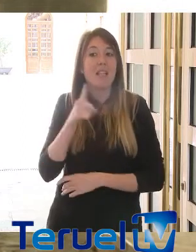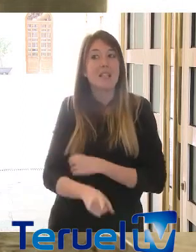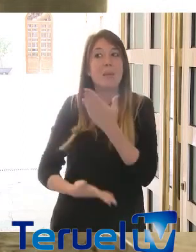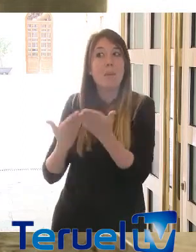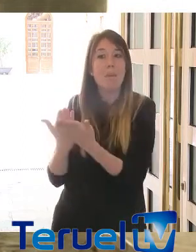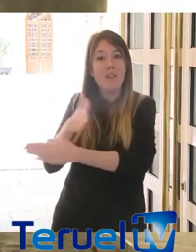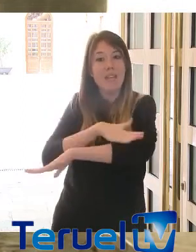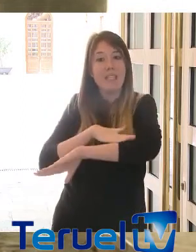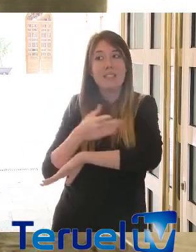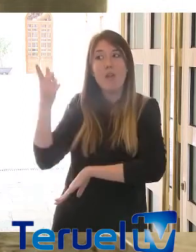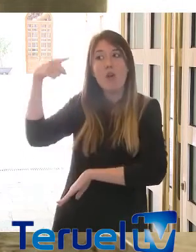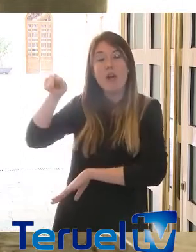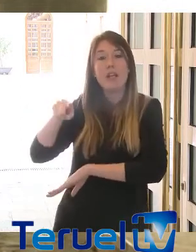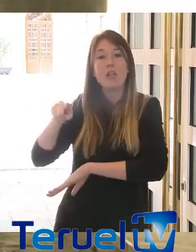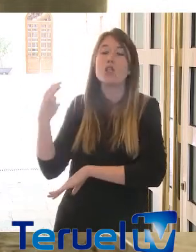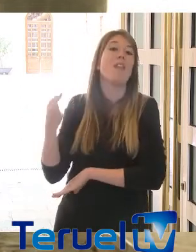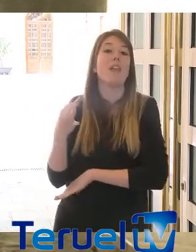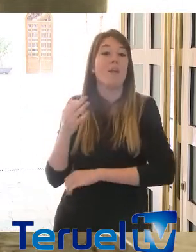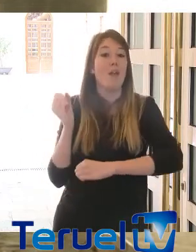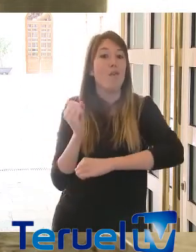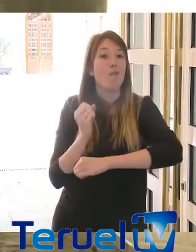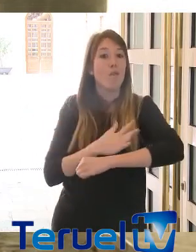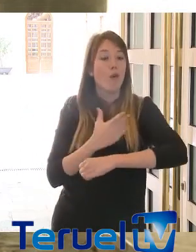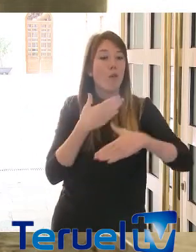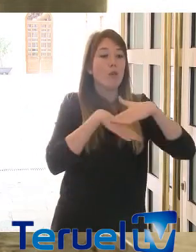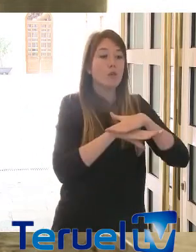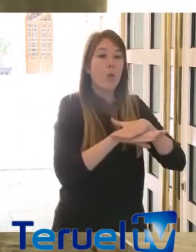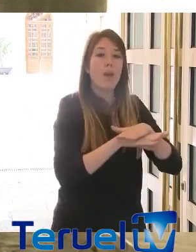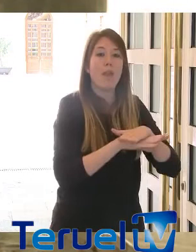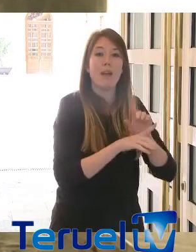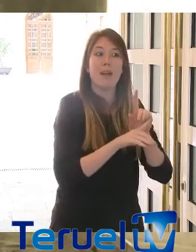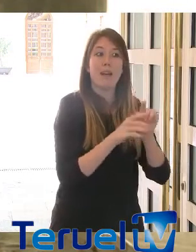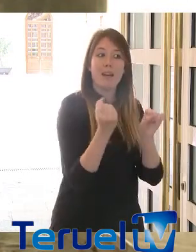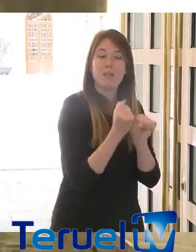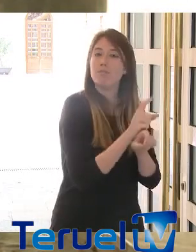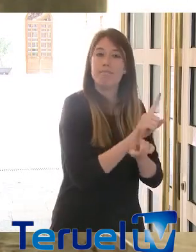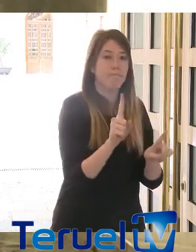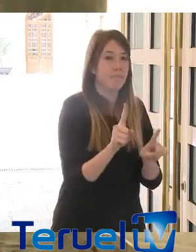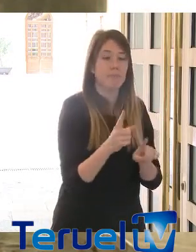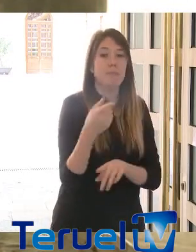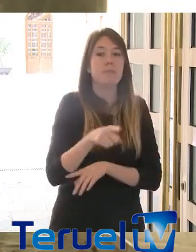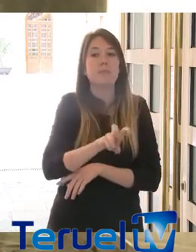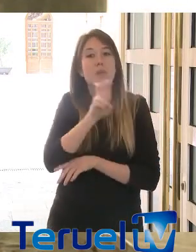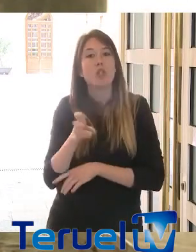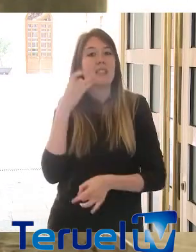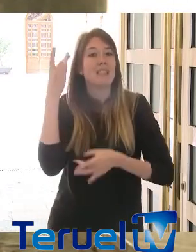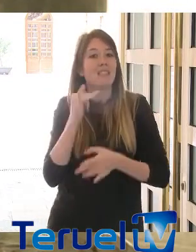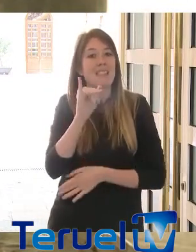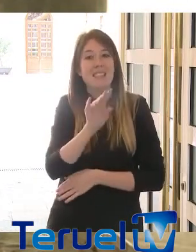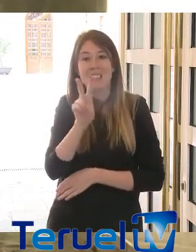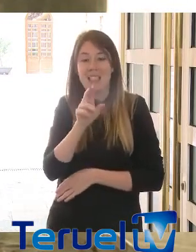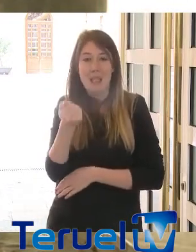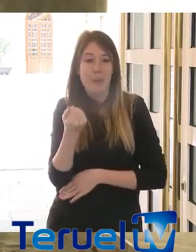que tiene la obligación de no retener los fondos para la formación profesional y el empleo ni tampoco las cantidades pendientes de IVA.